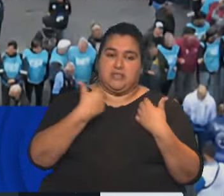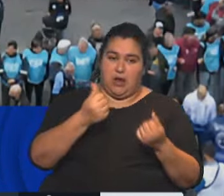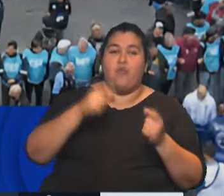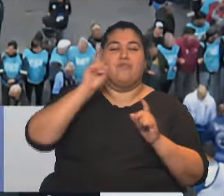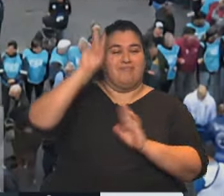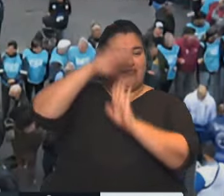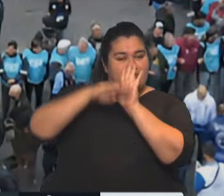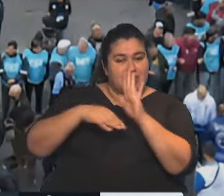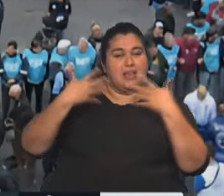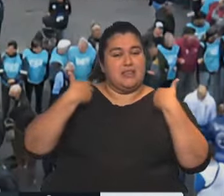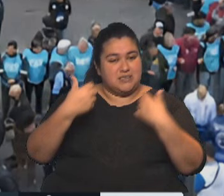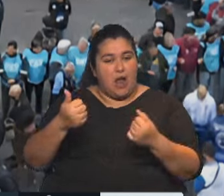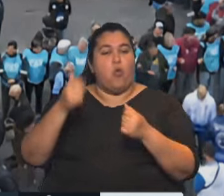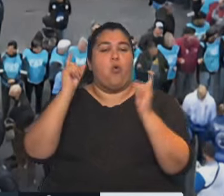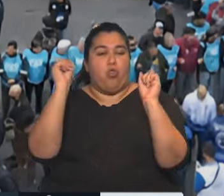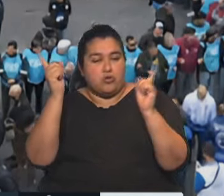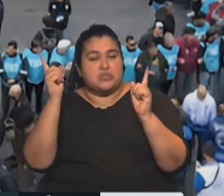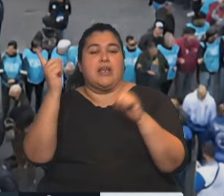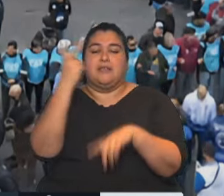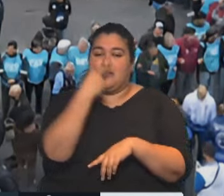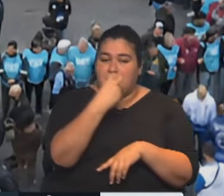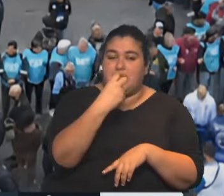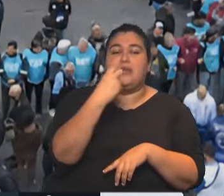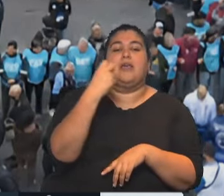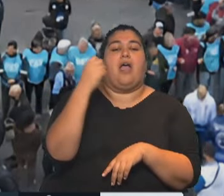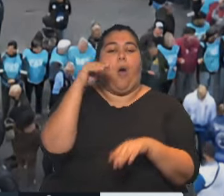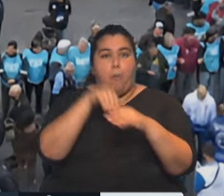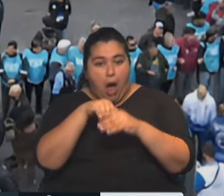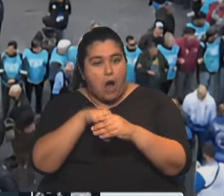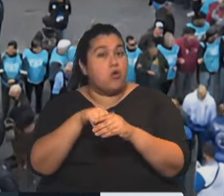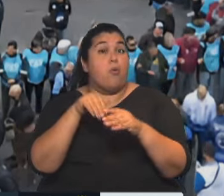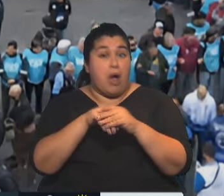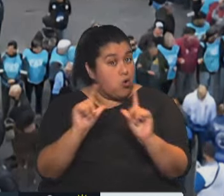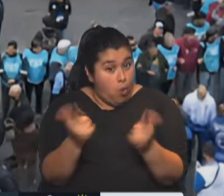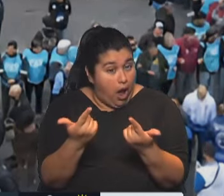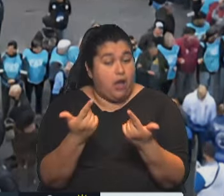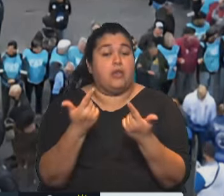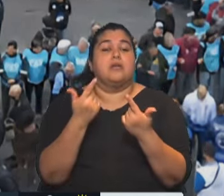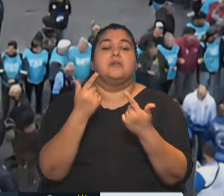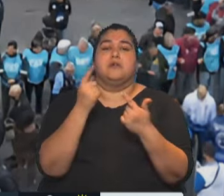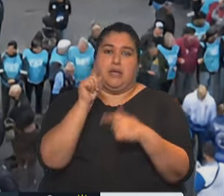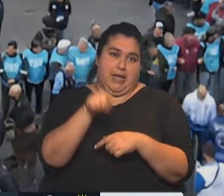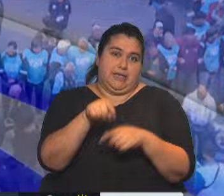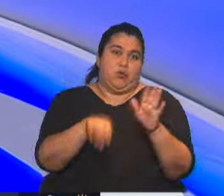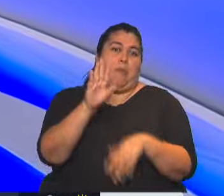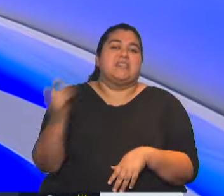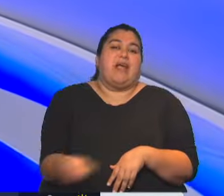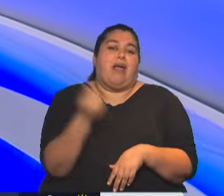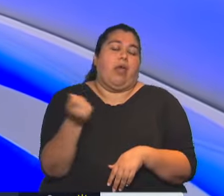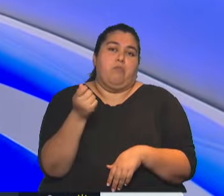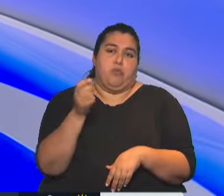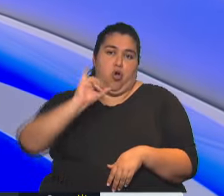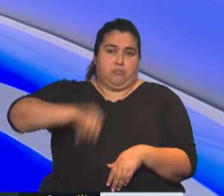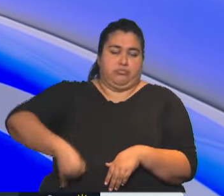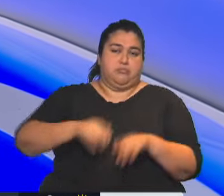Cetera, que son los docentes, Luz y Fuerza, la bancaria, no hay bancos, obviamente, son un poco los principales gremios que adhieren.